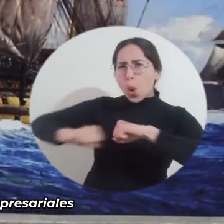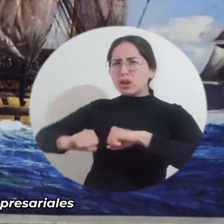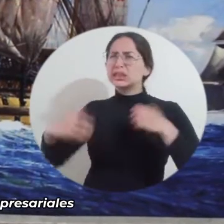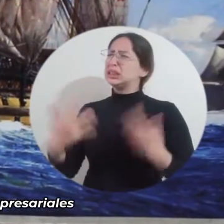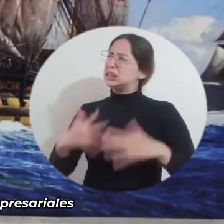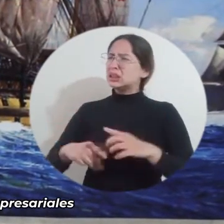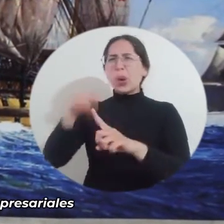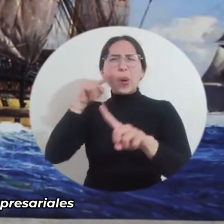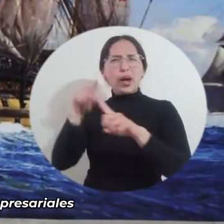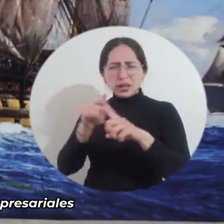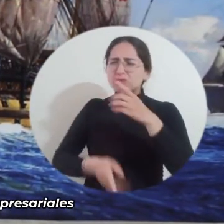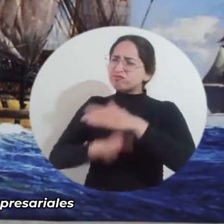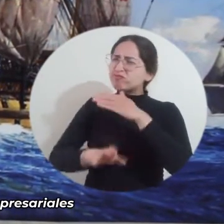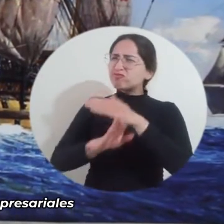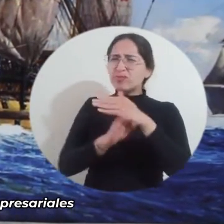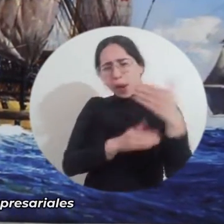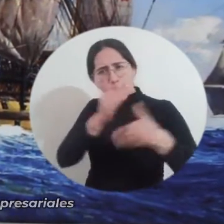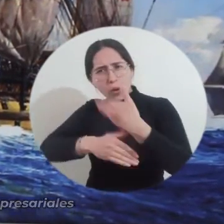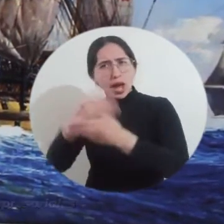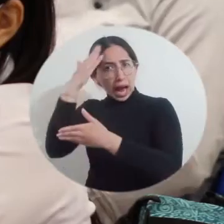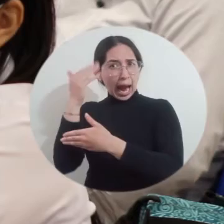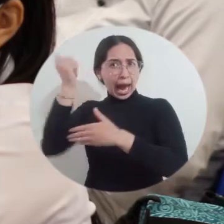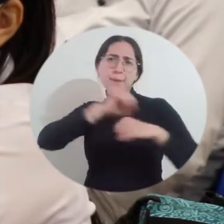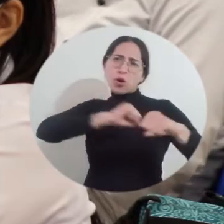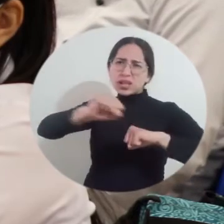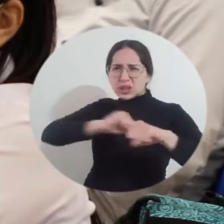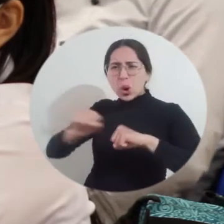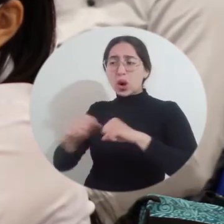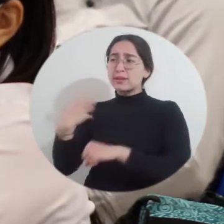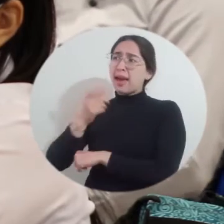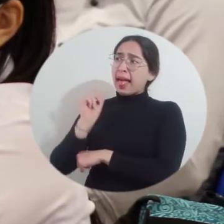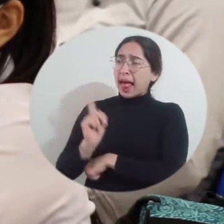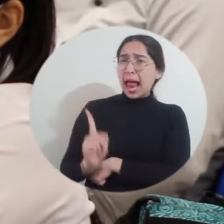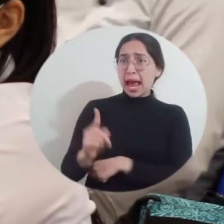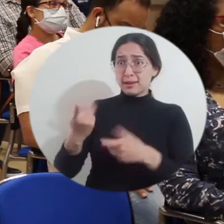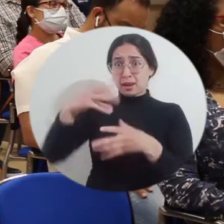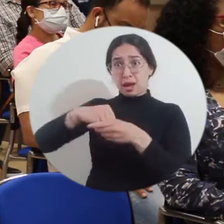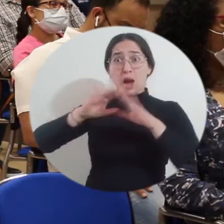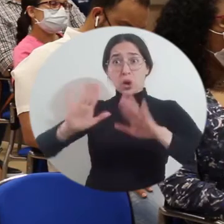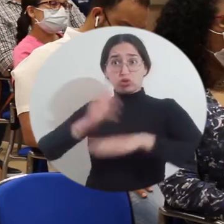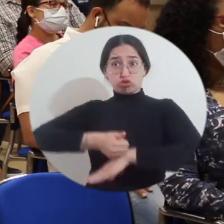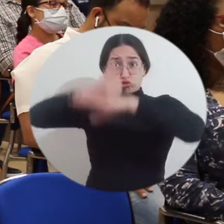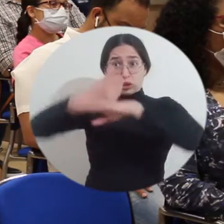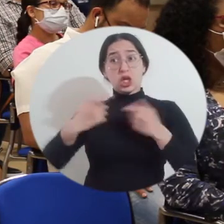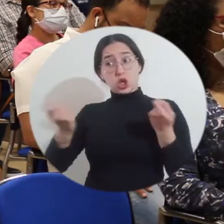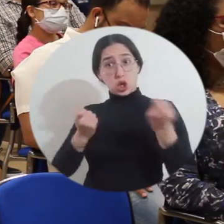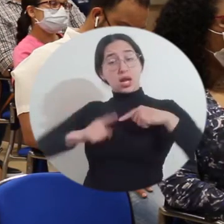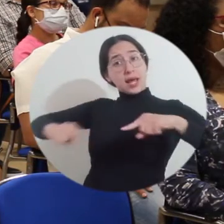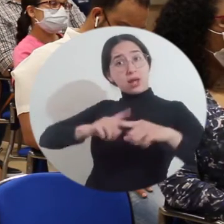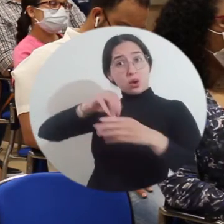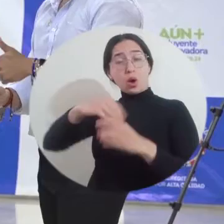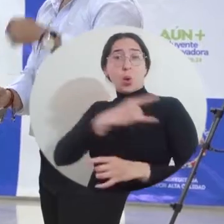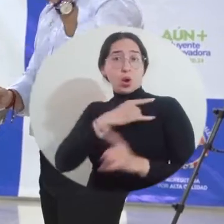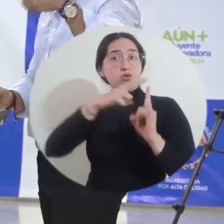a conocer todo ese proceso académico de gestión que ha llevado a cabo durante todo este tiempo en su periodo de gestión